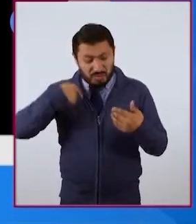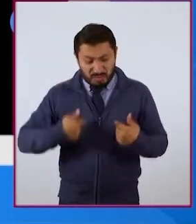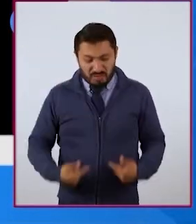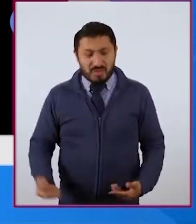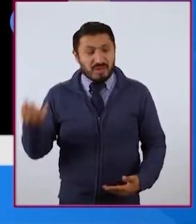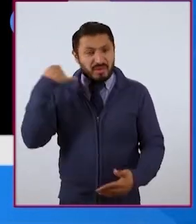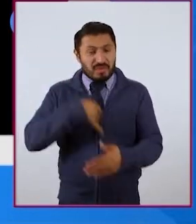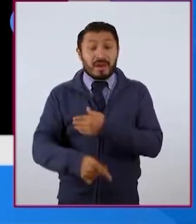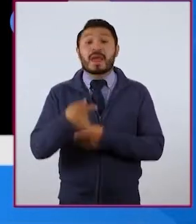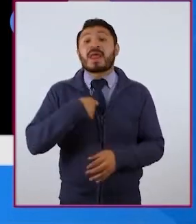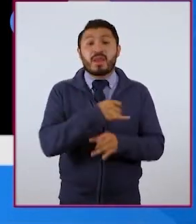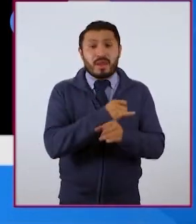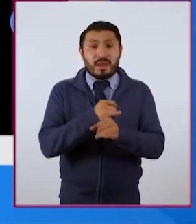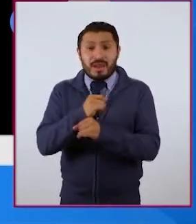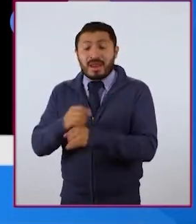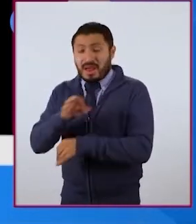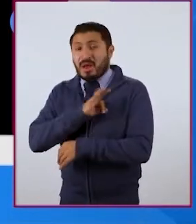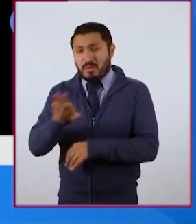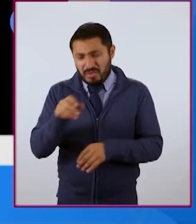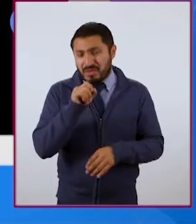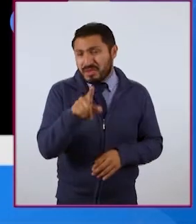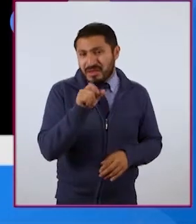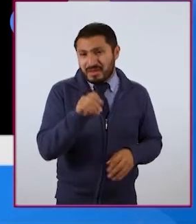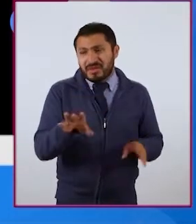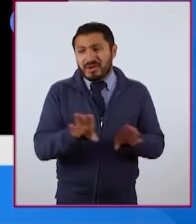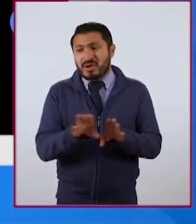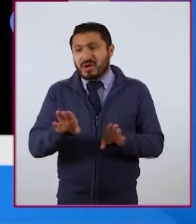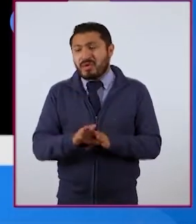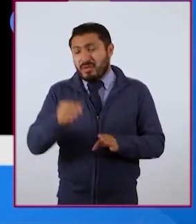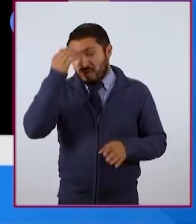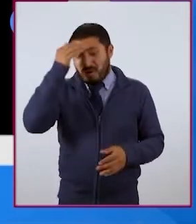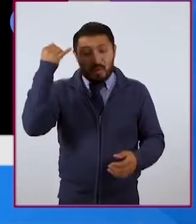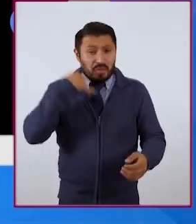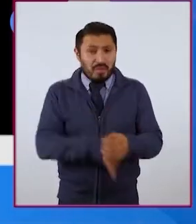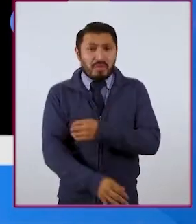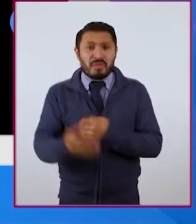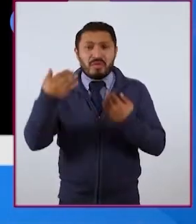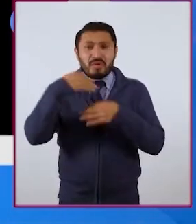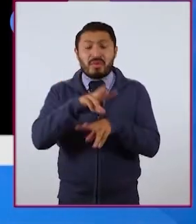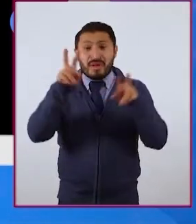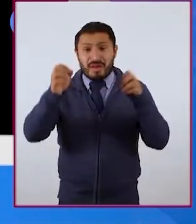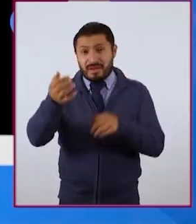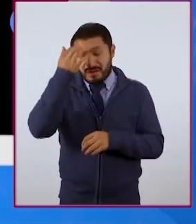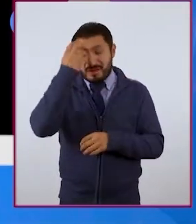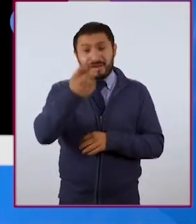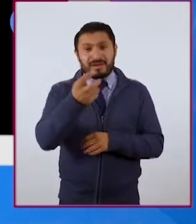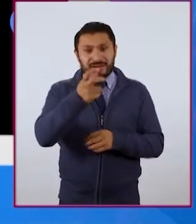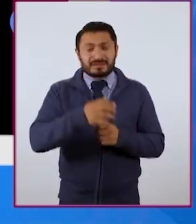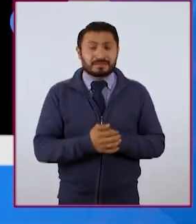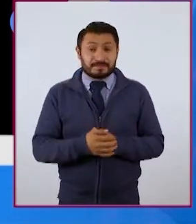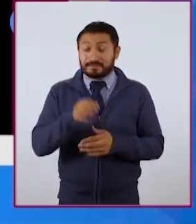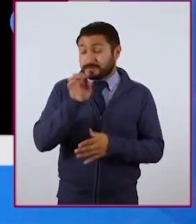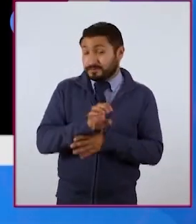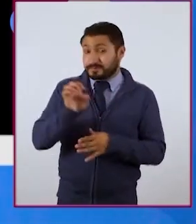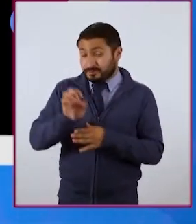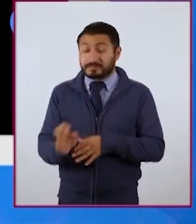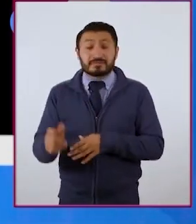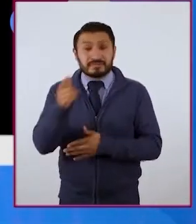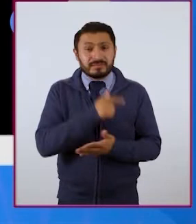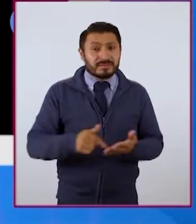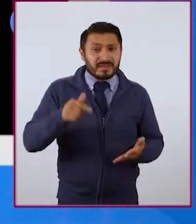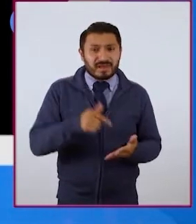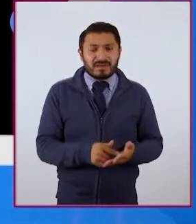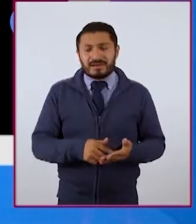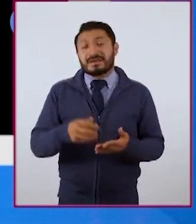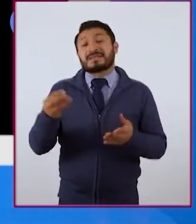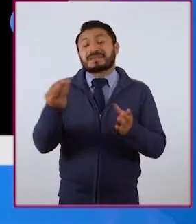investigué incluso, y pude también como profundizar en el conocimiento sobre eso, ¿no? Entonces, estos espacios